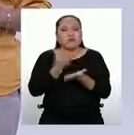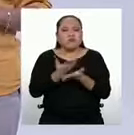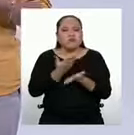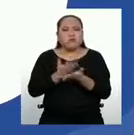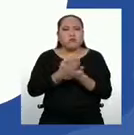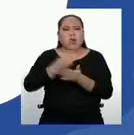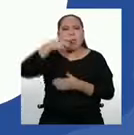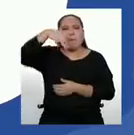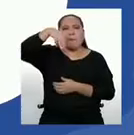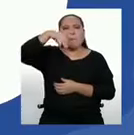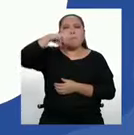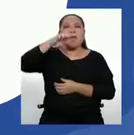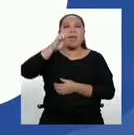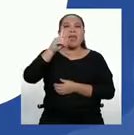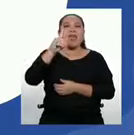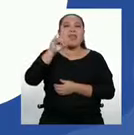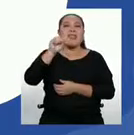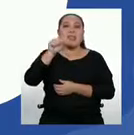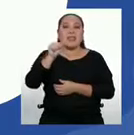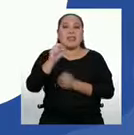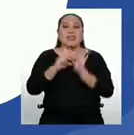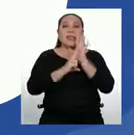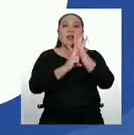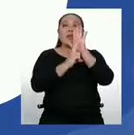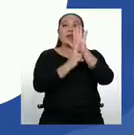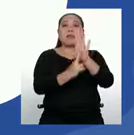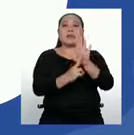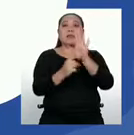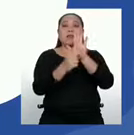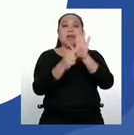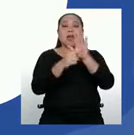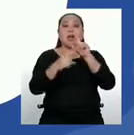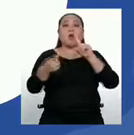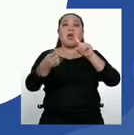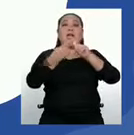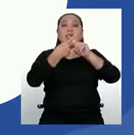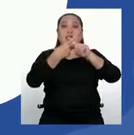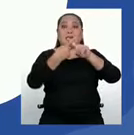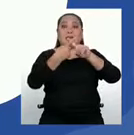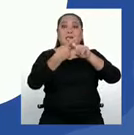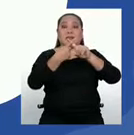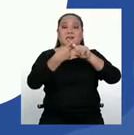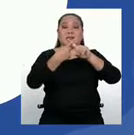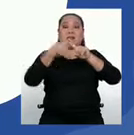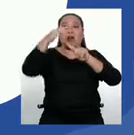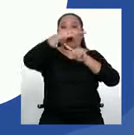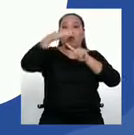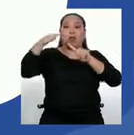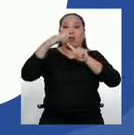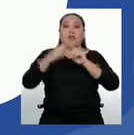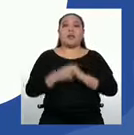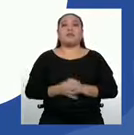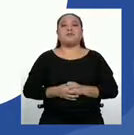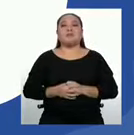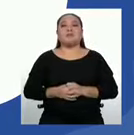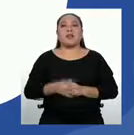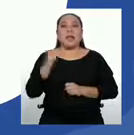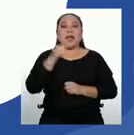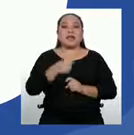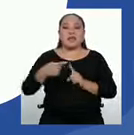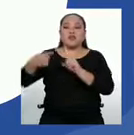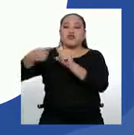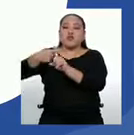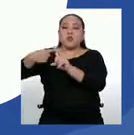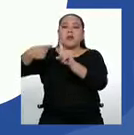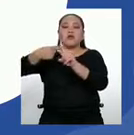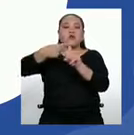sencillo. La media, que se representa por una X con una rayita encima, es igual a la suma de